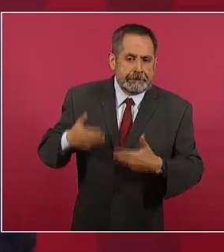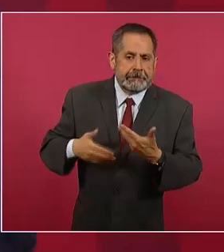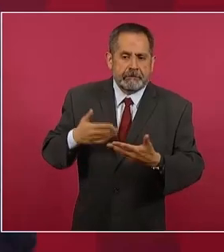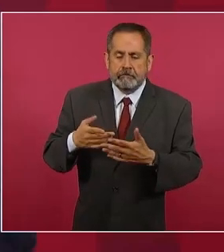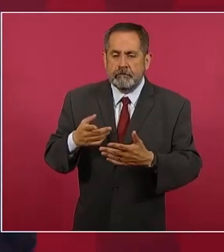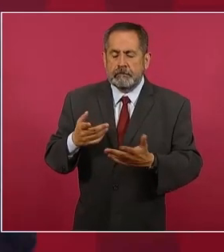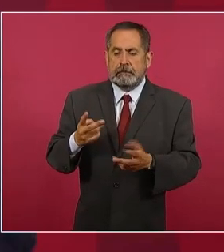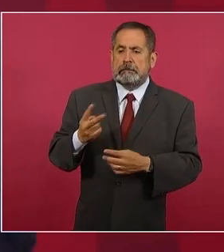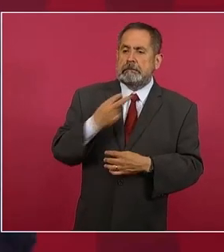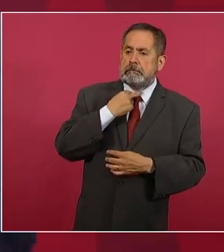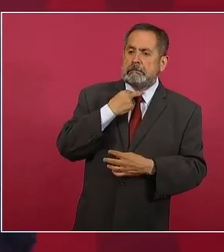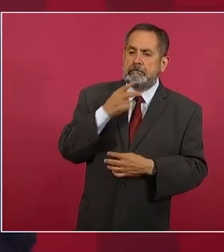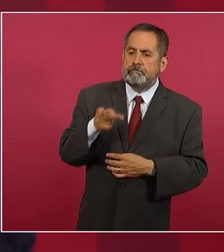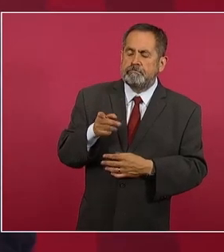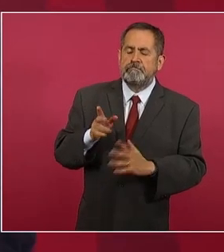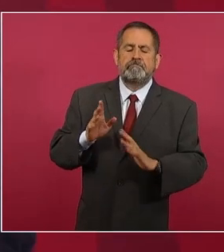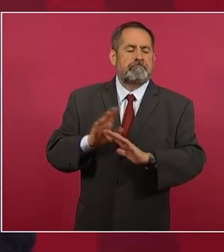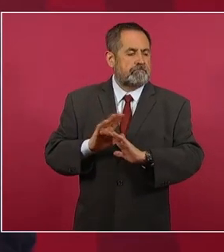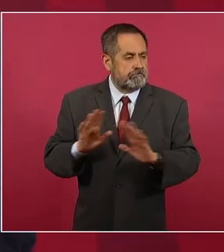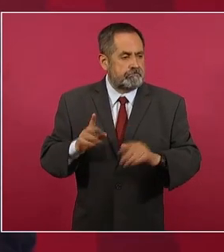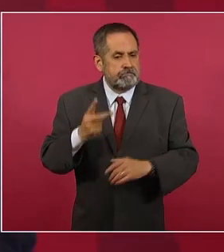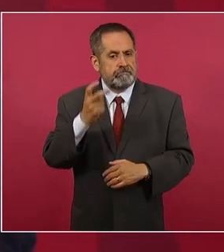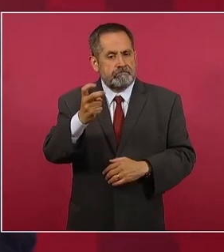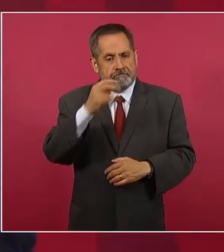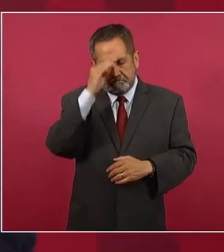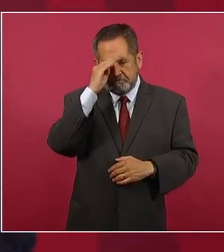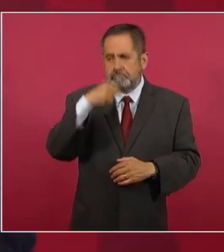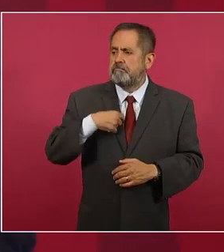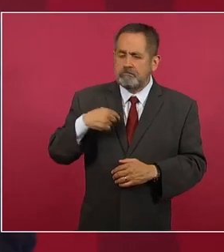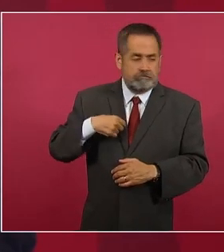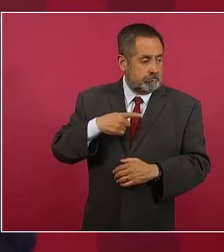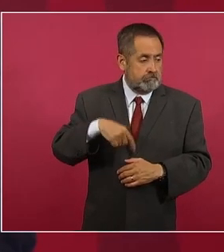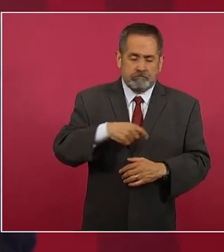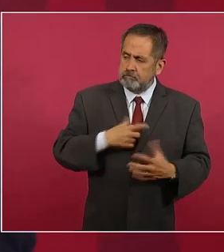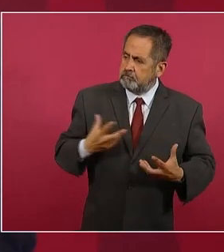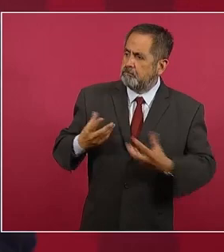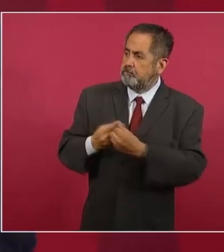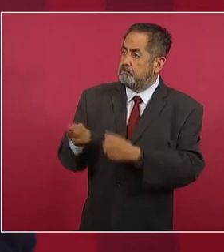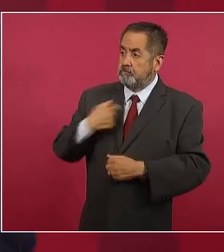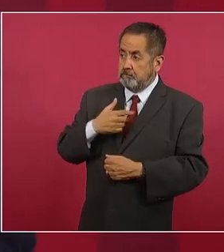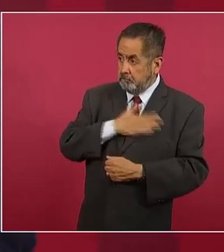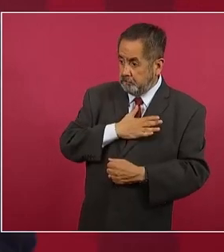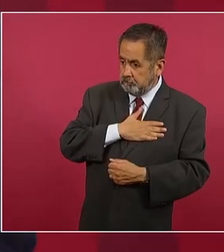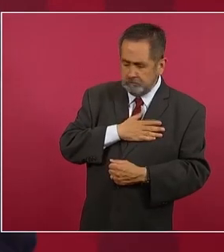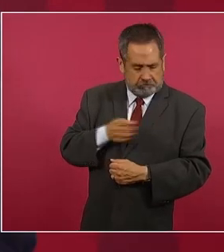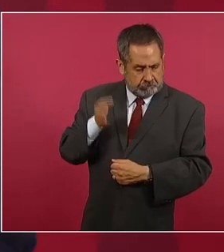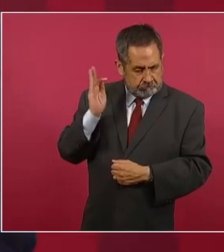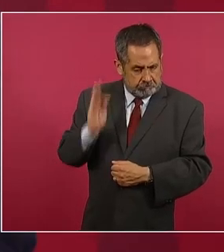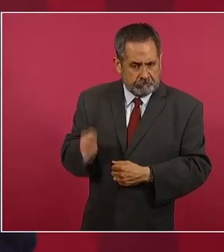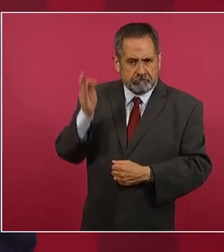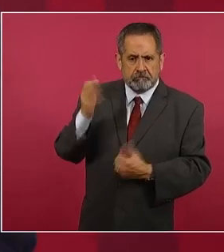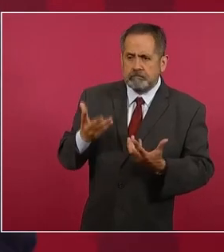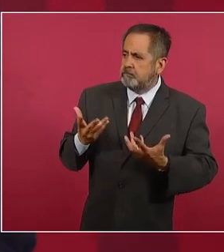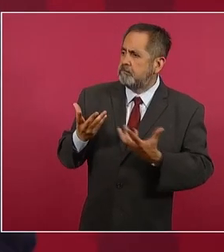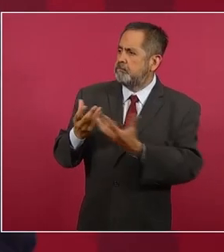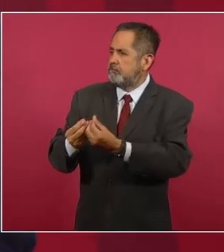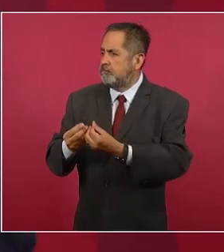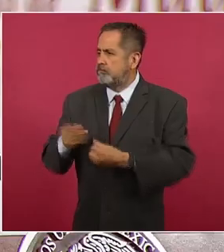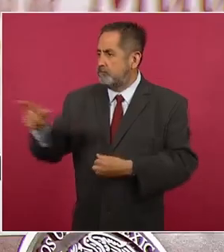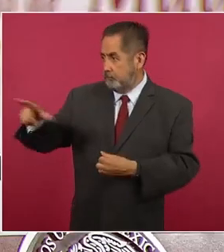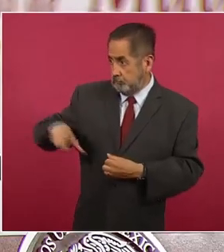combatirlos. Por ello, nos unimos al llamado de su administración para que el gobierno, las cadenas